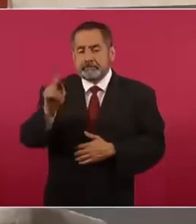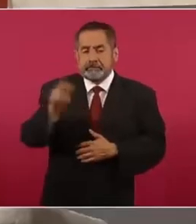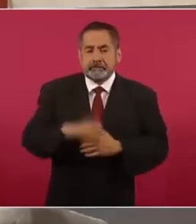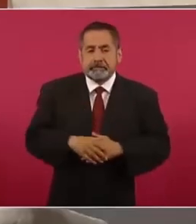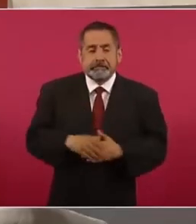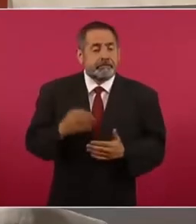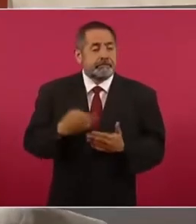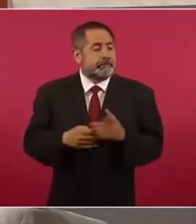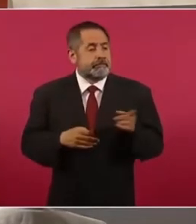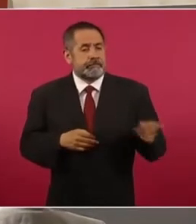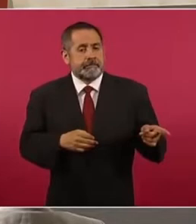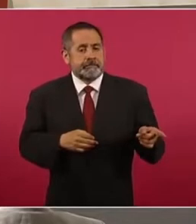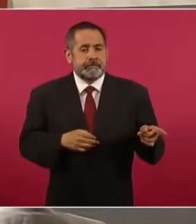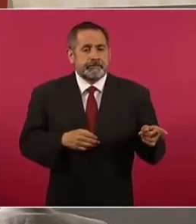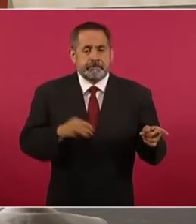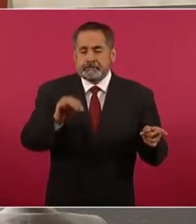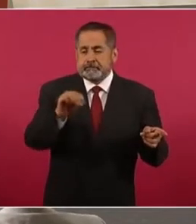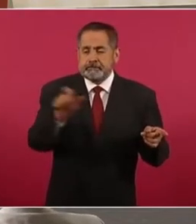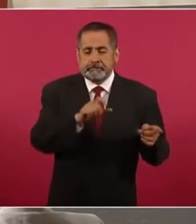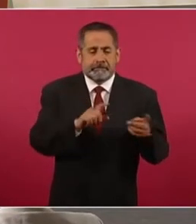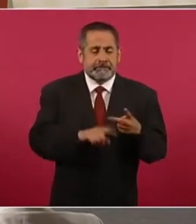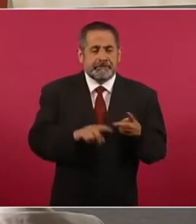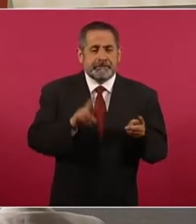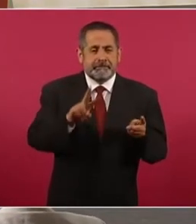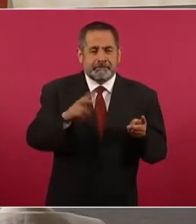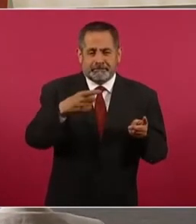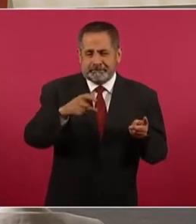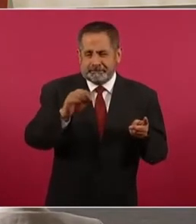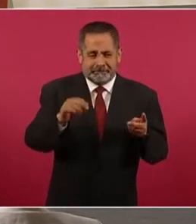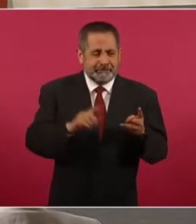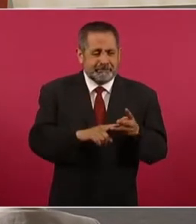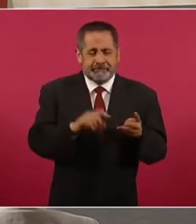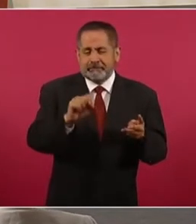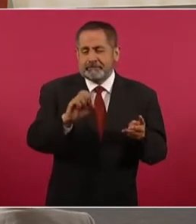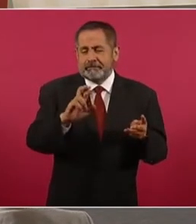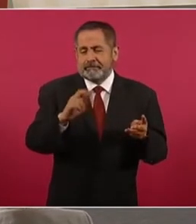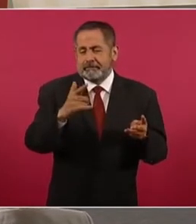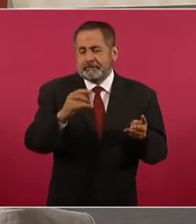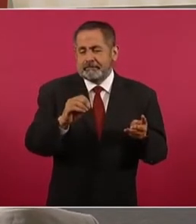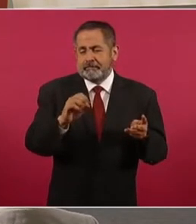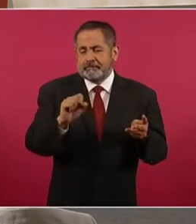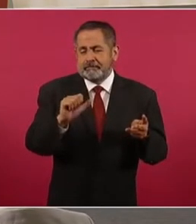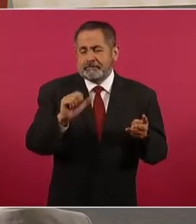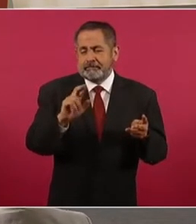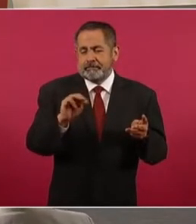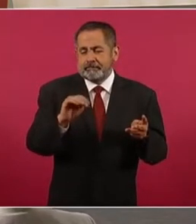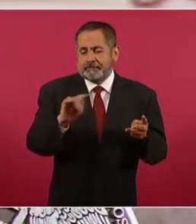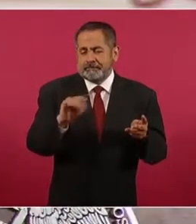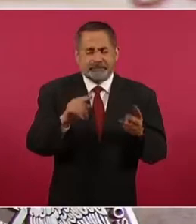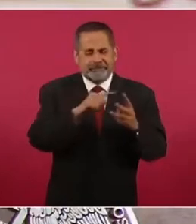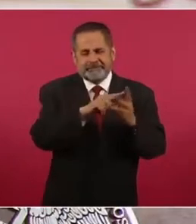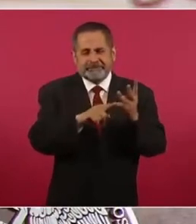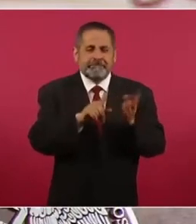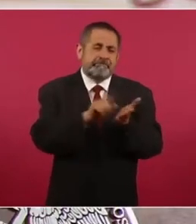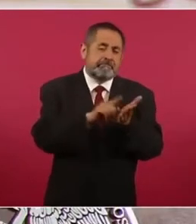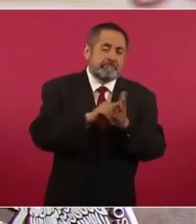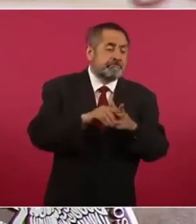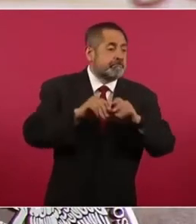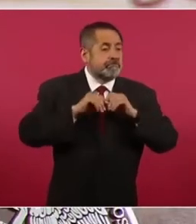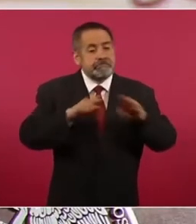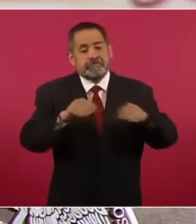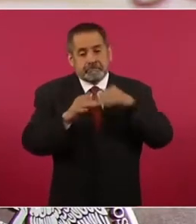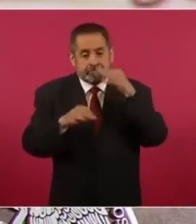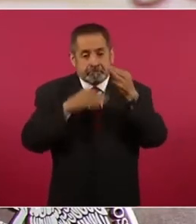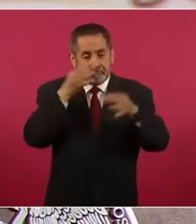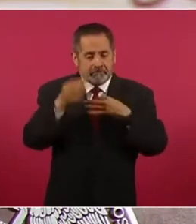personajes como Max Kaiser, Vicente Fox, Sergio Sarmiento, entre otros, publicaron la información como si